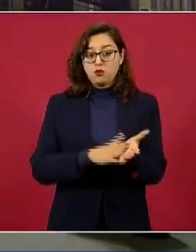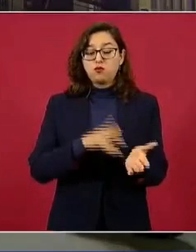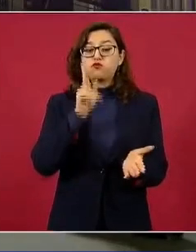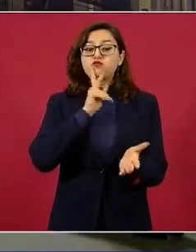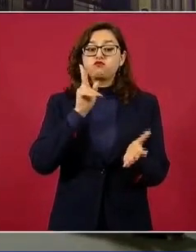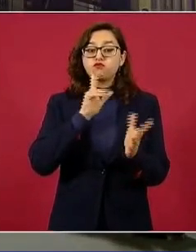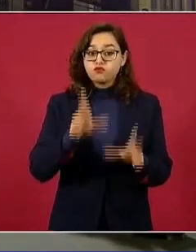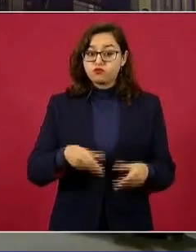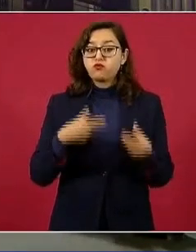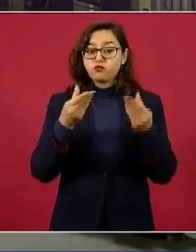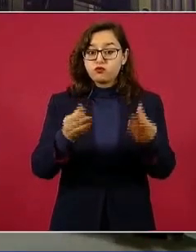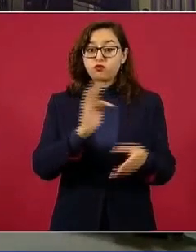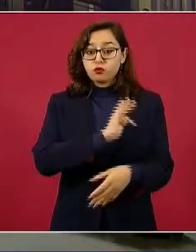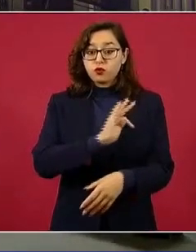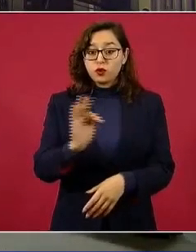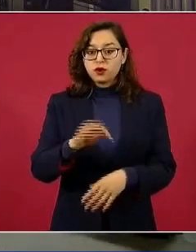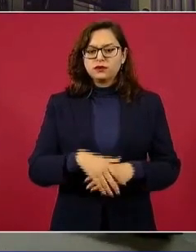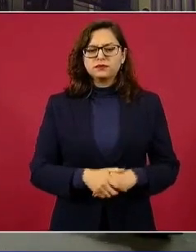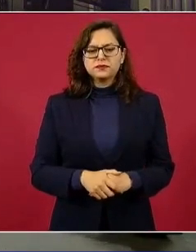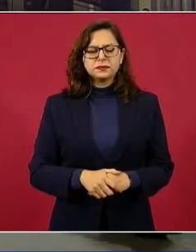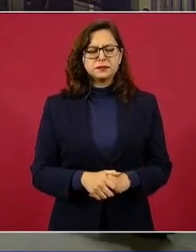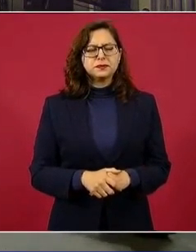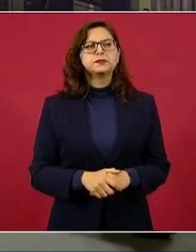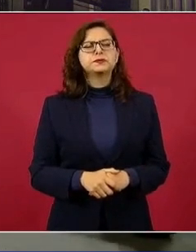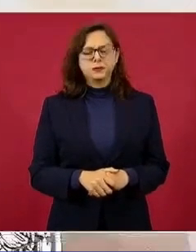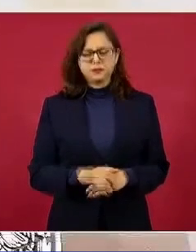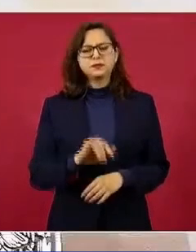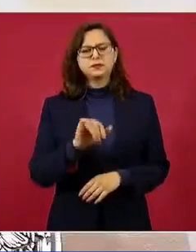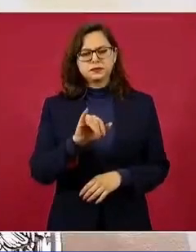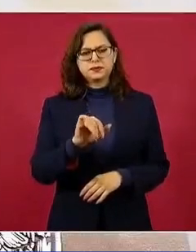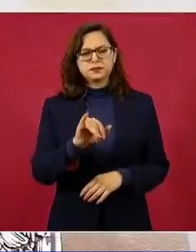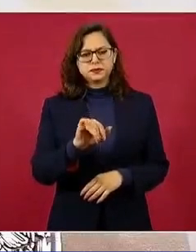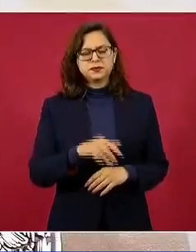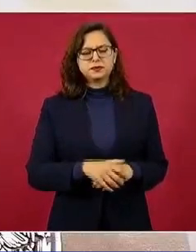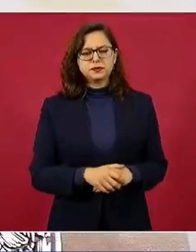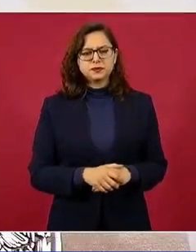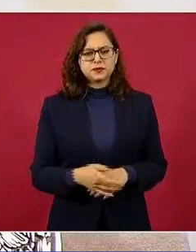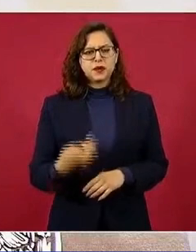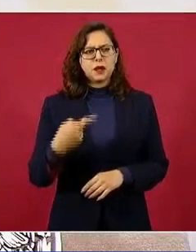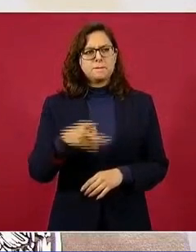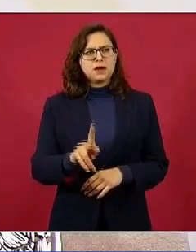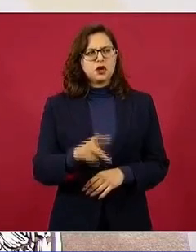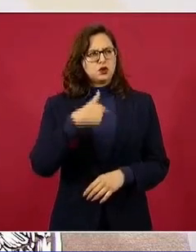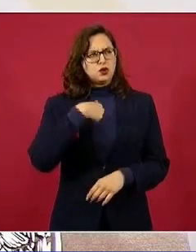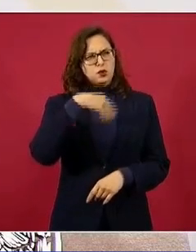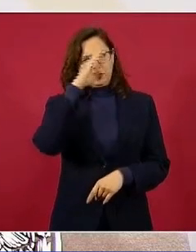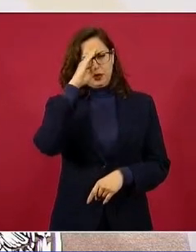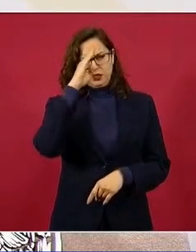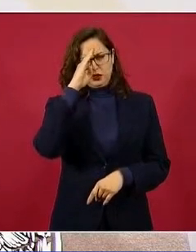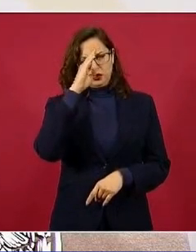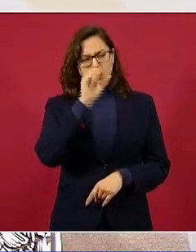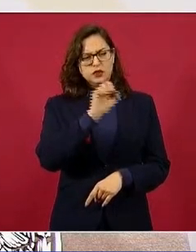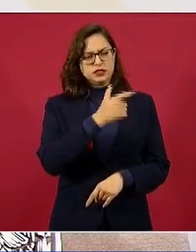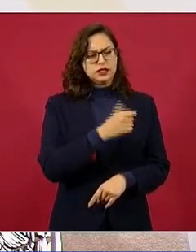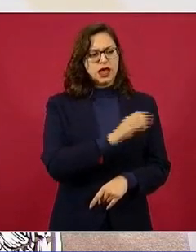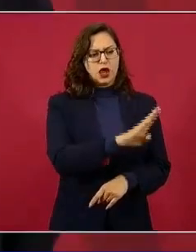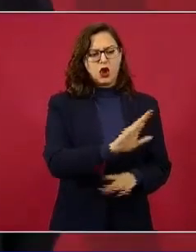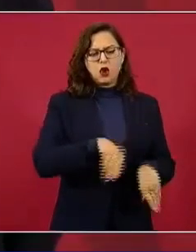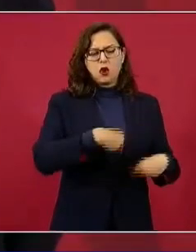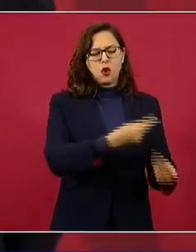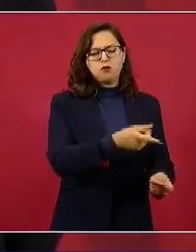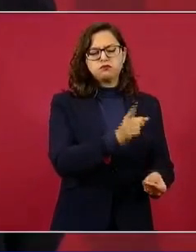pero no el secretario de Gobernación. Considero que la secretaria de Seguridad Pública, Rosa Isela